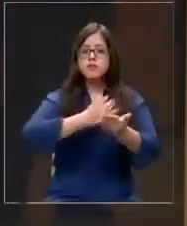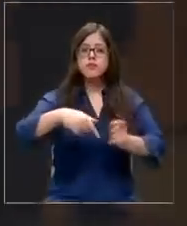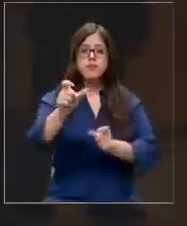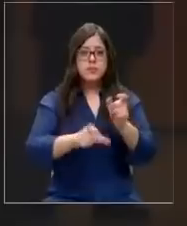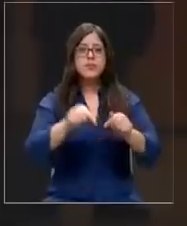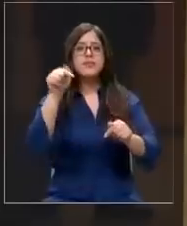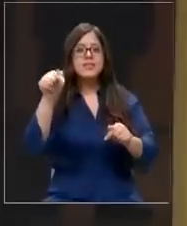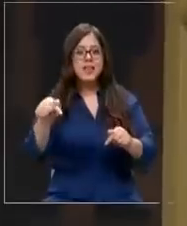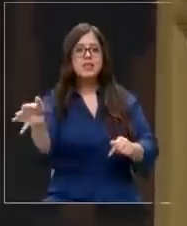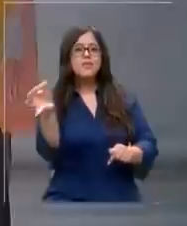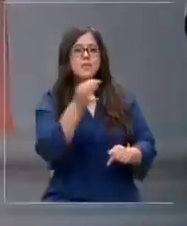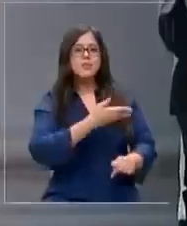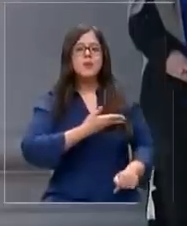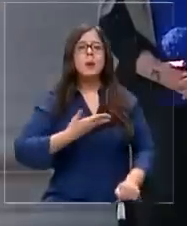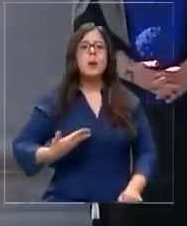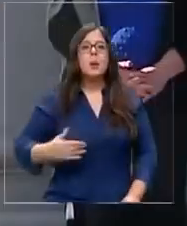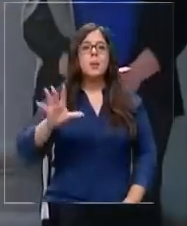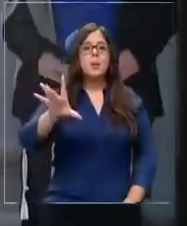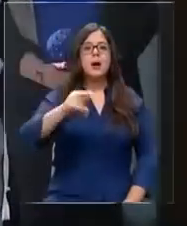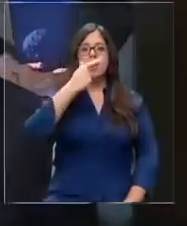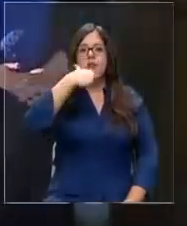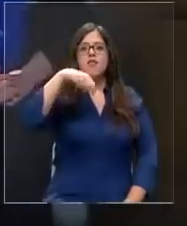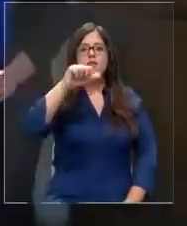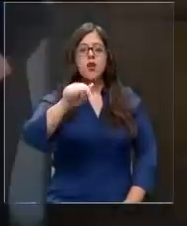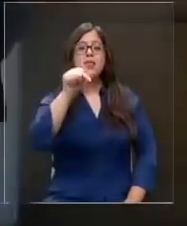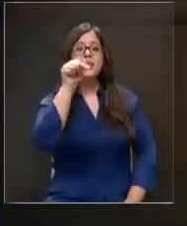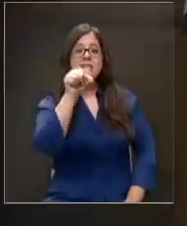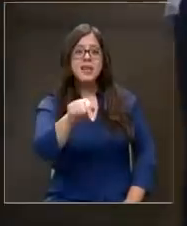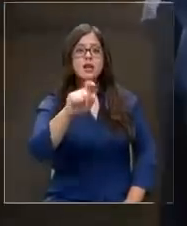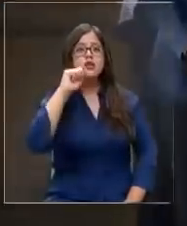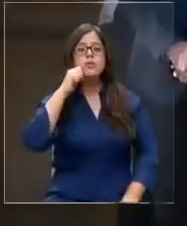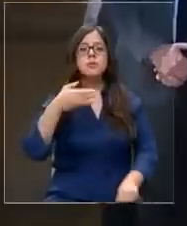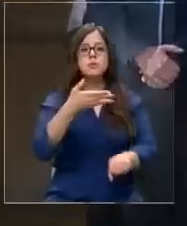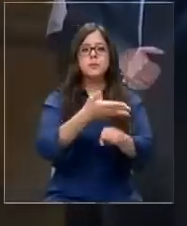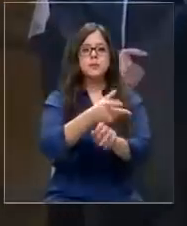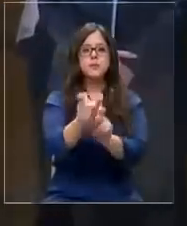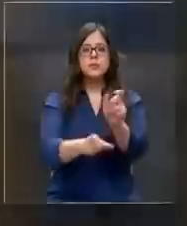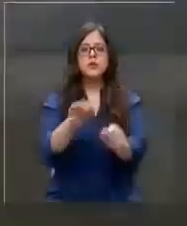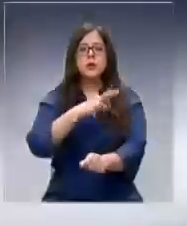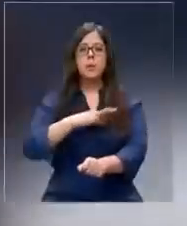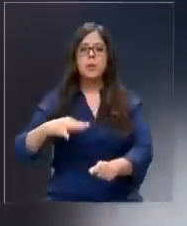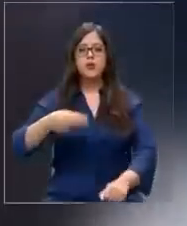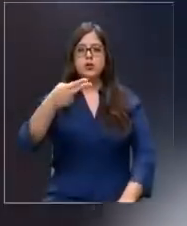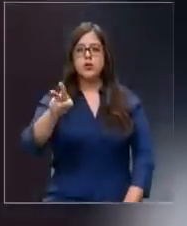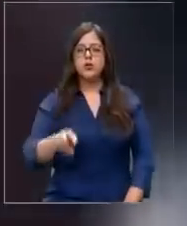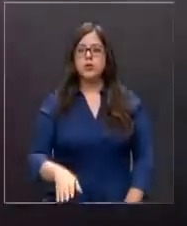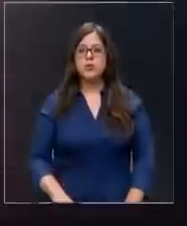Eso es lo que ha planteado el presidente electo Gabriel Boric y es lo que les ha pedido a sus ministros.